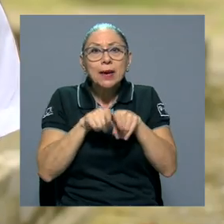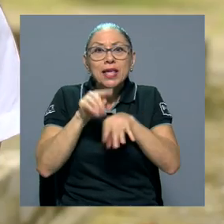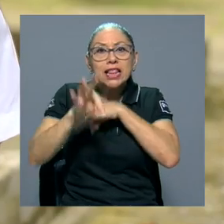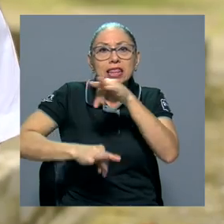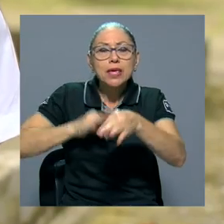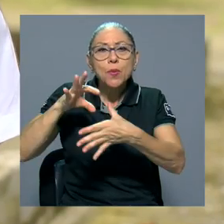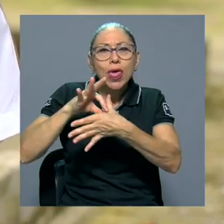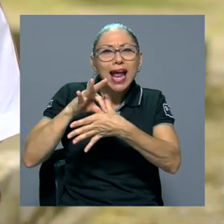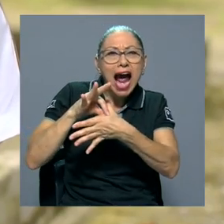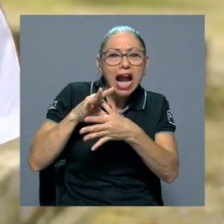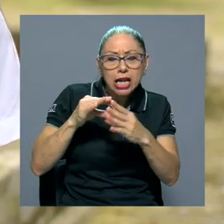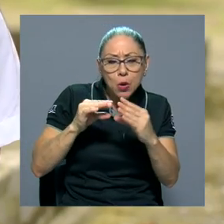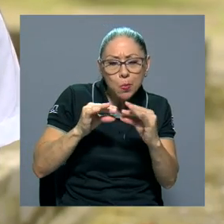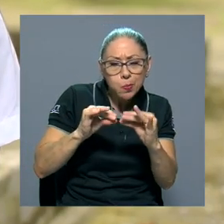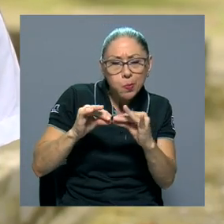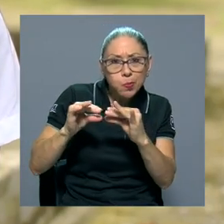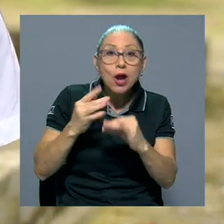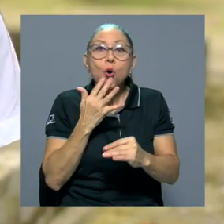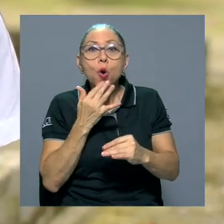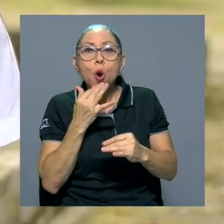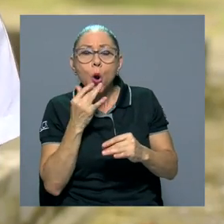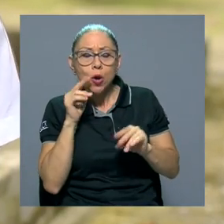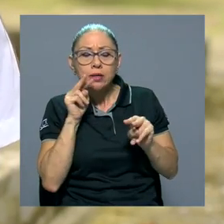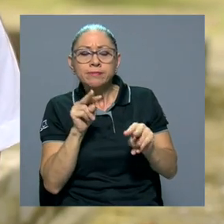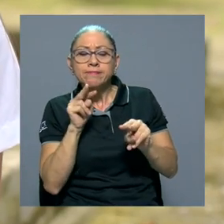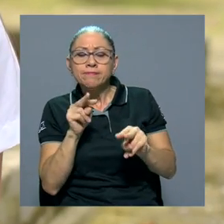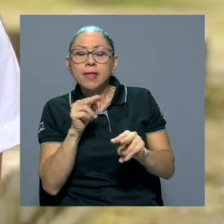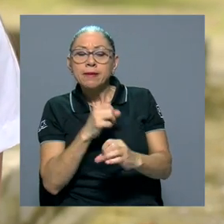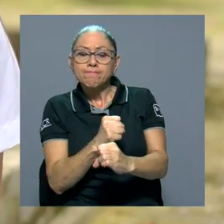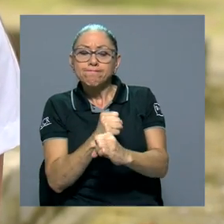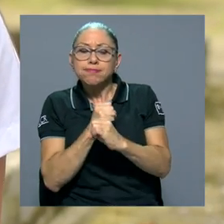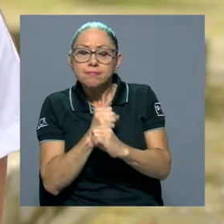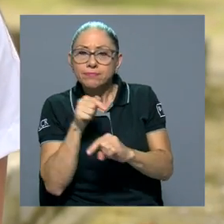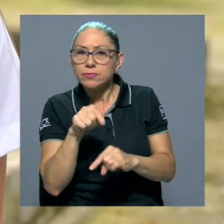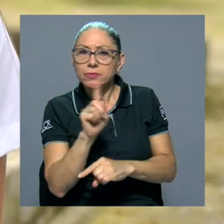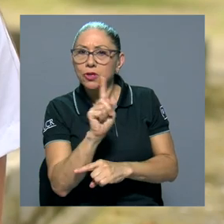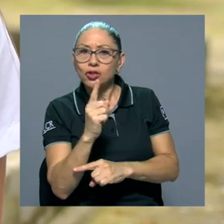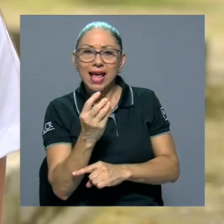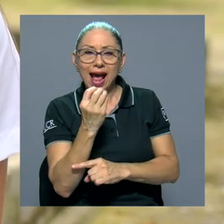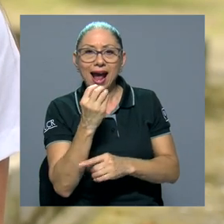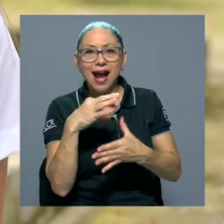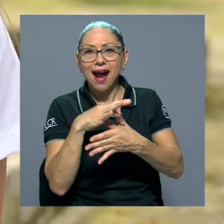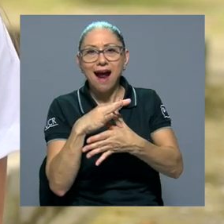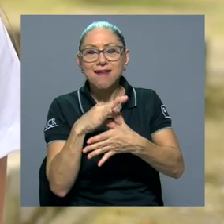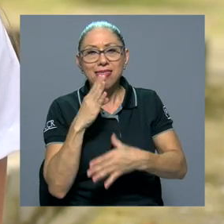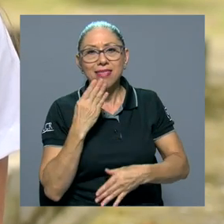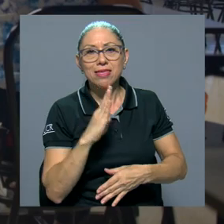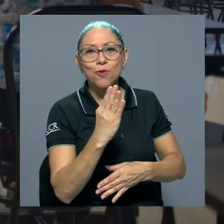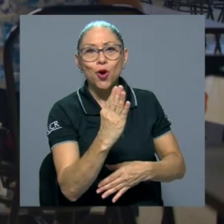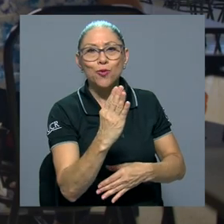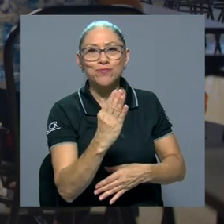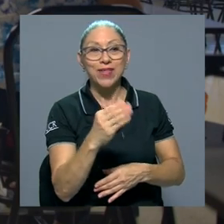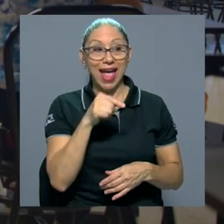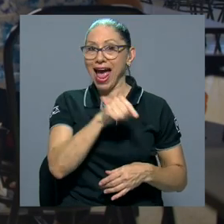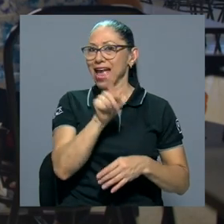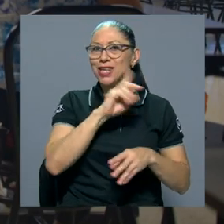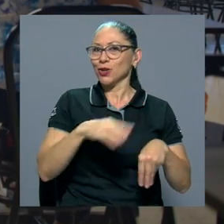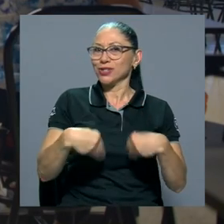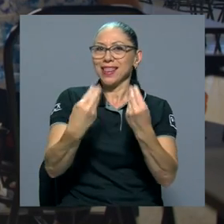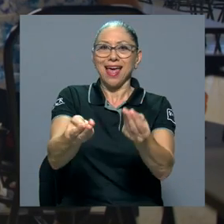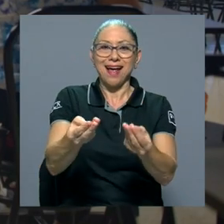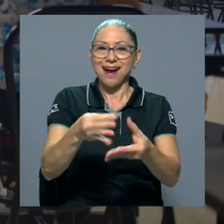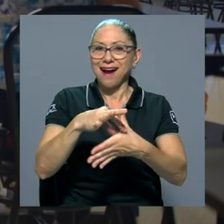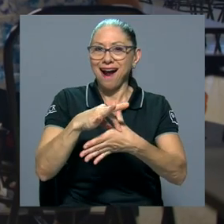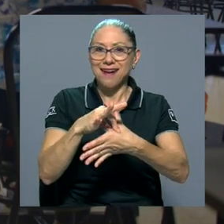ellos tienen, el color de la carne, etc., para garantizarnos de que no sea carne de tiburón. Además de no